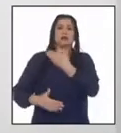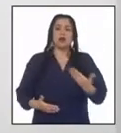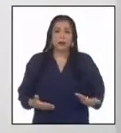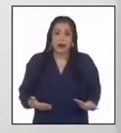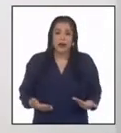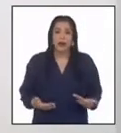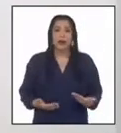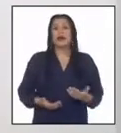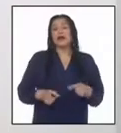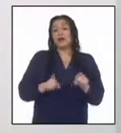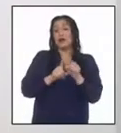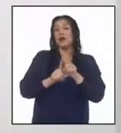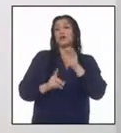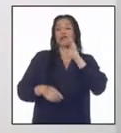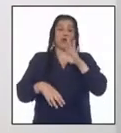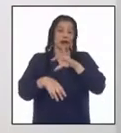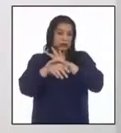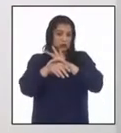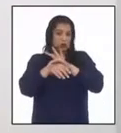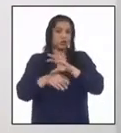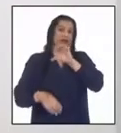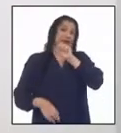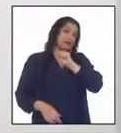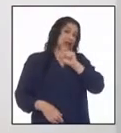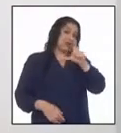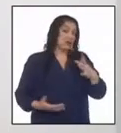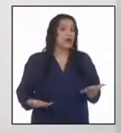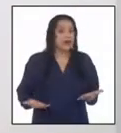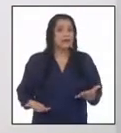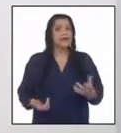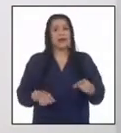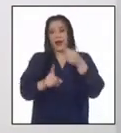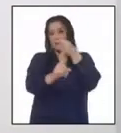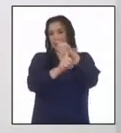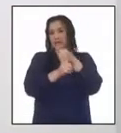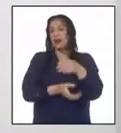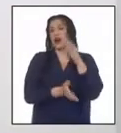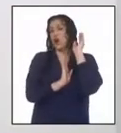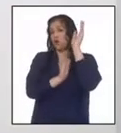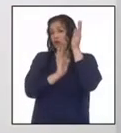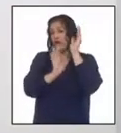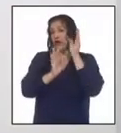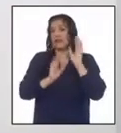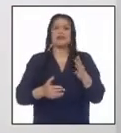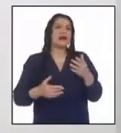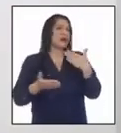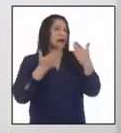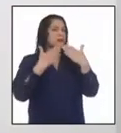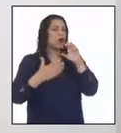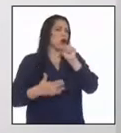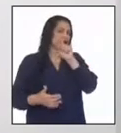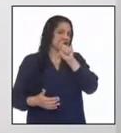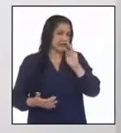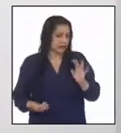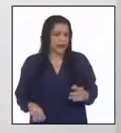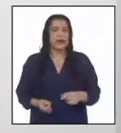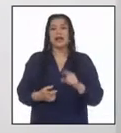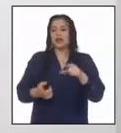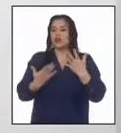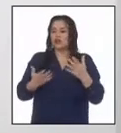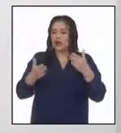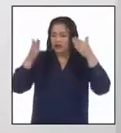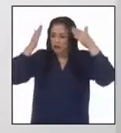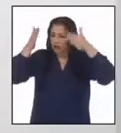tal como lo declaró el doctor Sebastián Lorente en la misma conferencia que mencionó Stephanie, donde